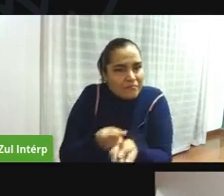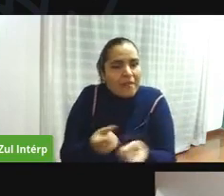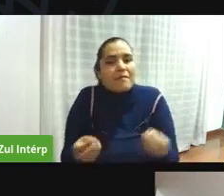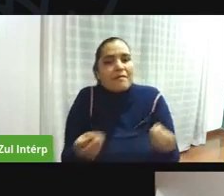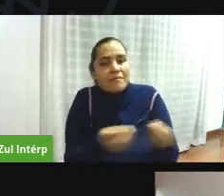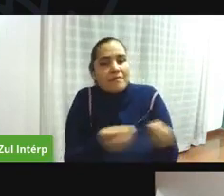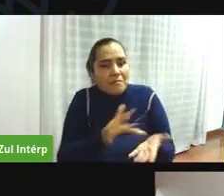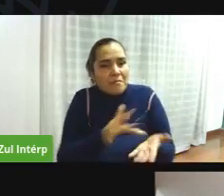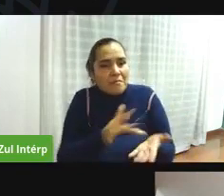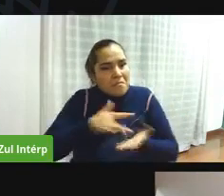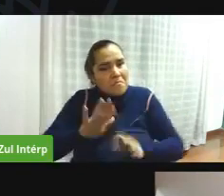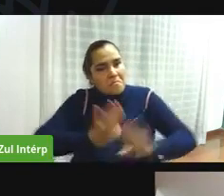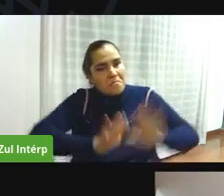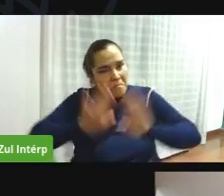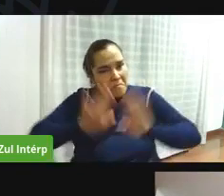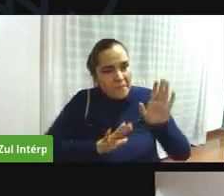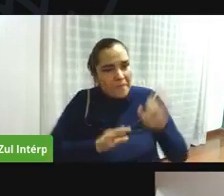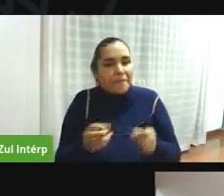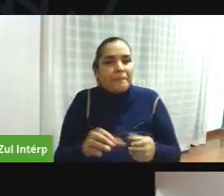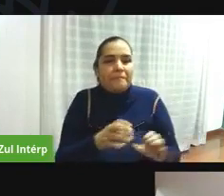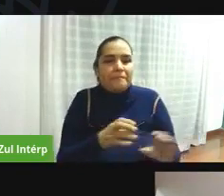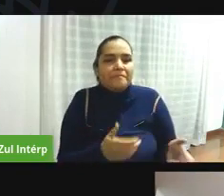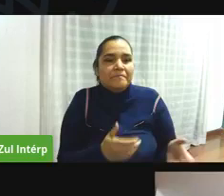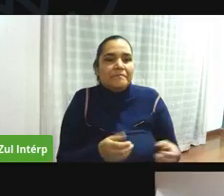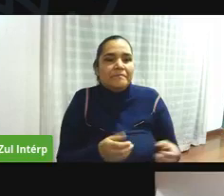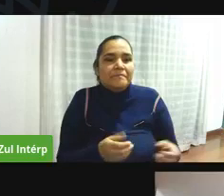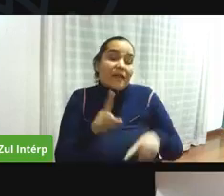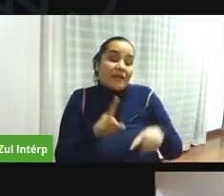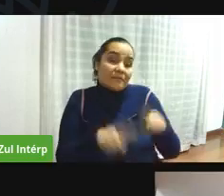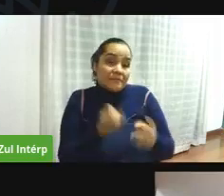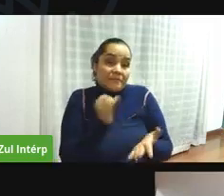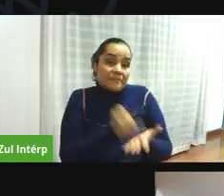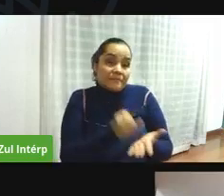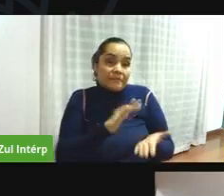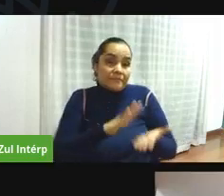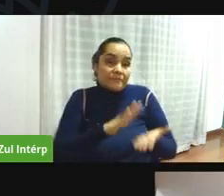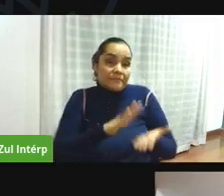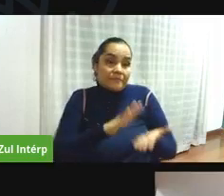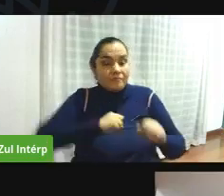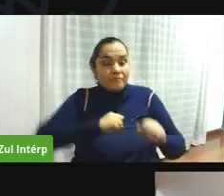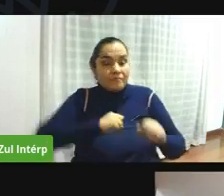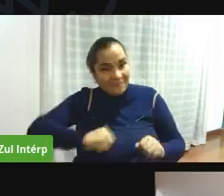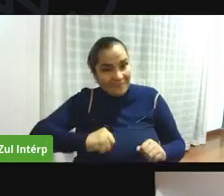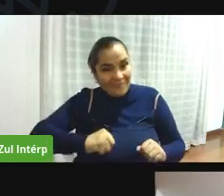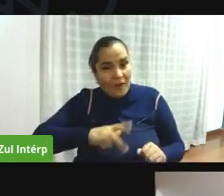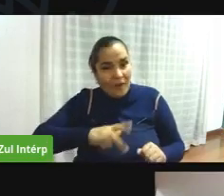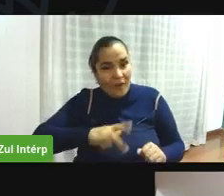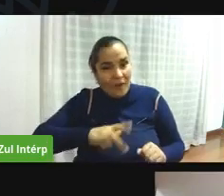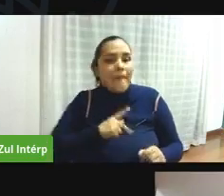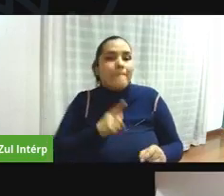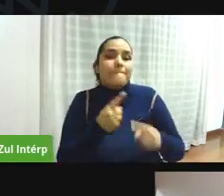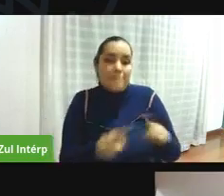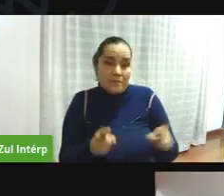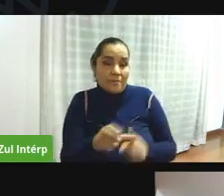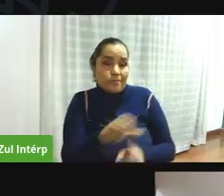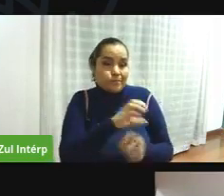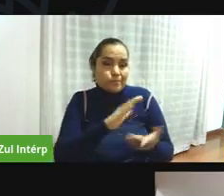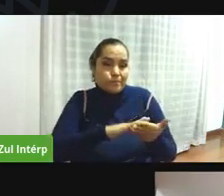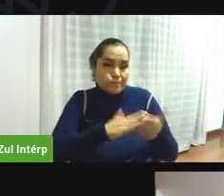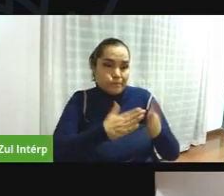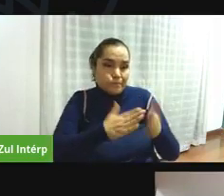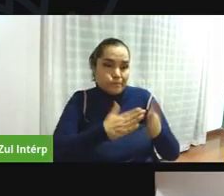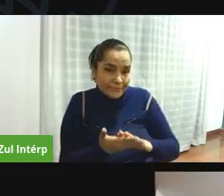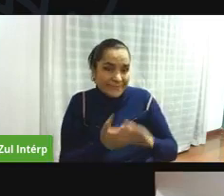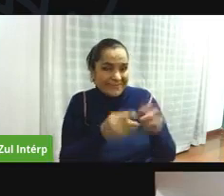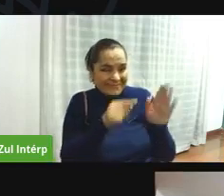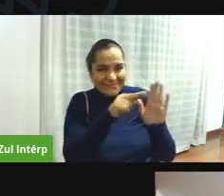colaborativa y cooperativa aunque las juntas de acción comunal son de derecho privado pues tienen una incidencia comunitaria como lo dice su artículo segundo que